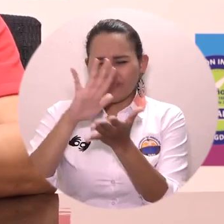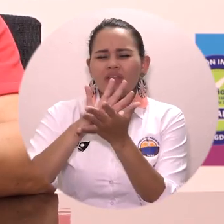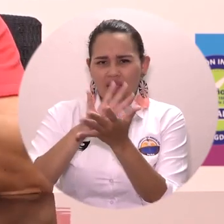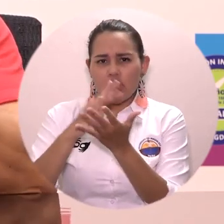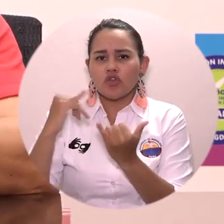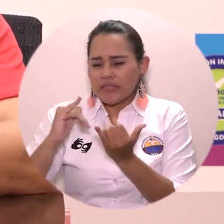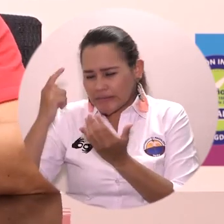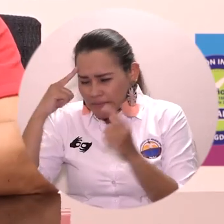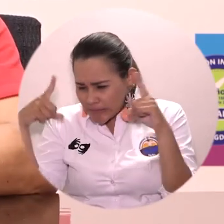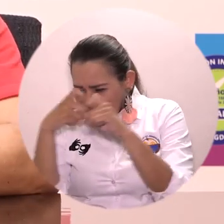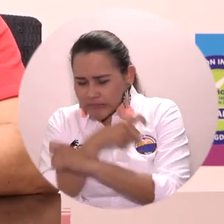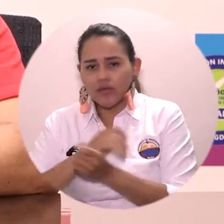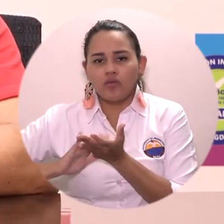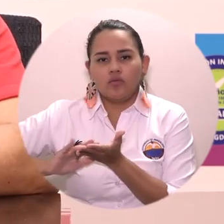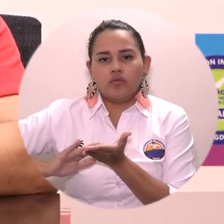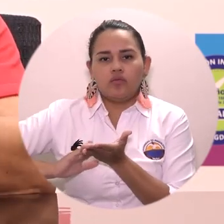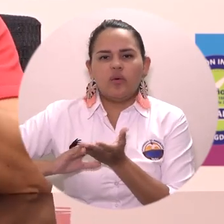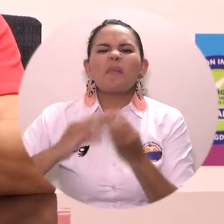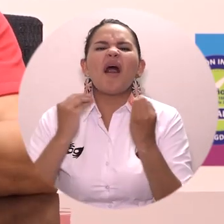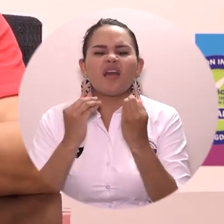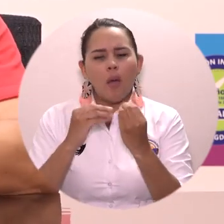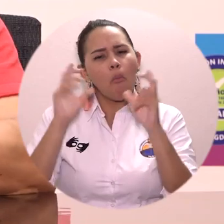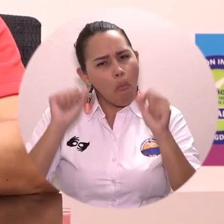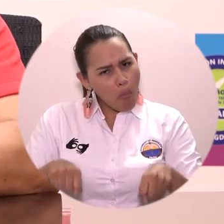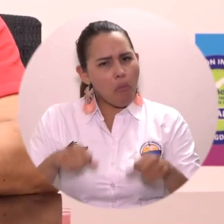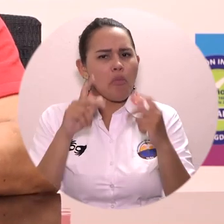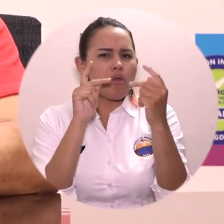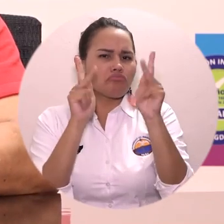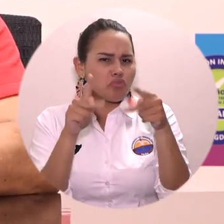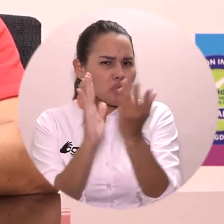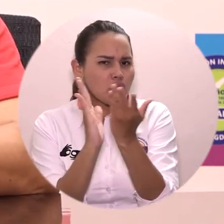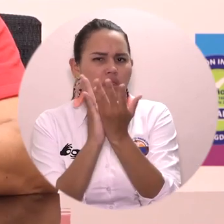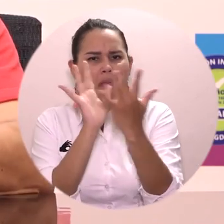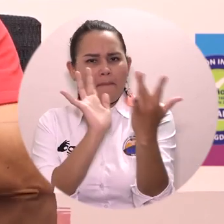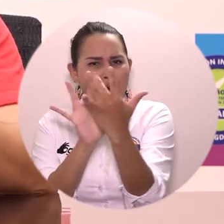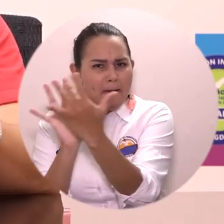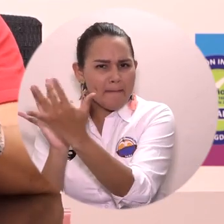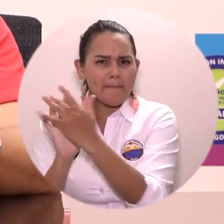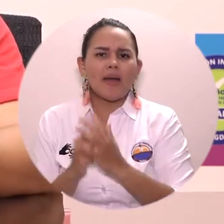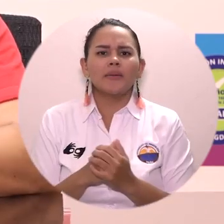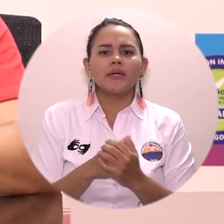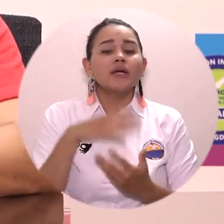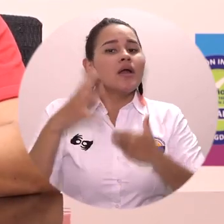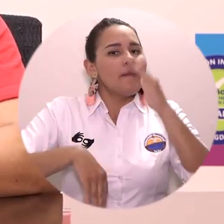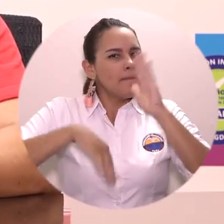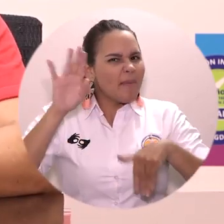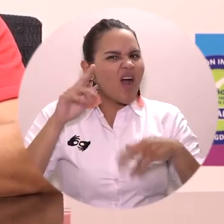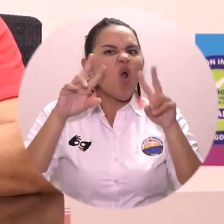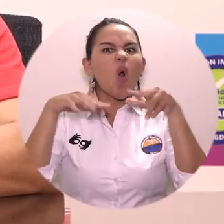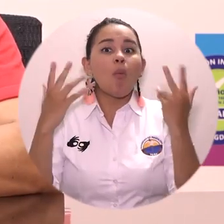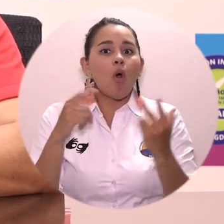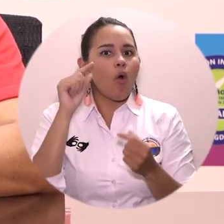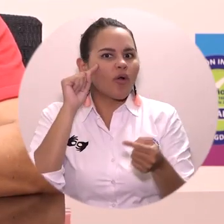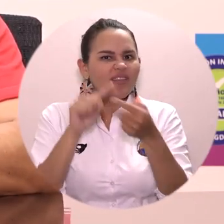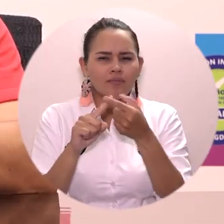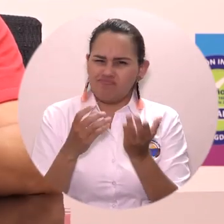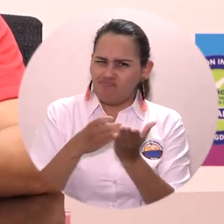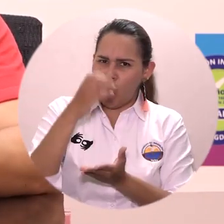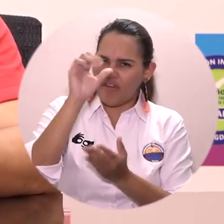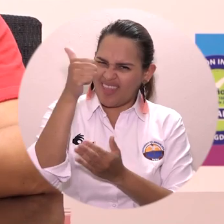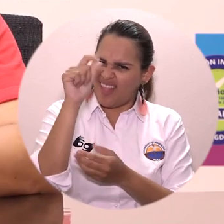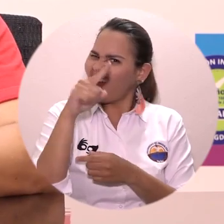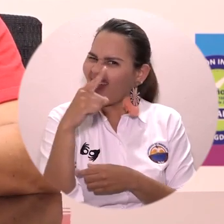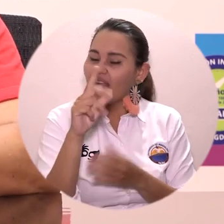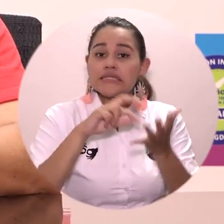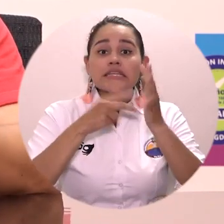y demás medios para que los puedan usar desde su casa y puedan conectarse con sus estudiantes. Cómo ordenamos lo que vamos a presentar próximamente en el bloque